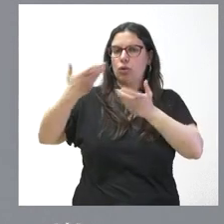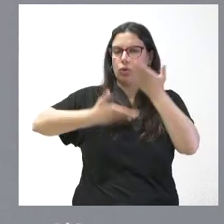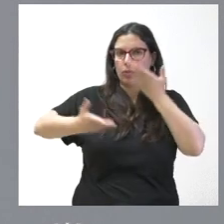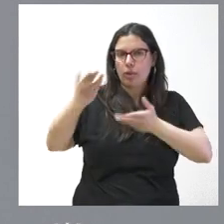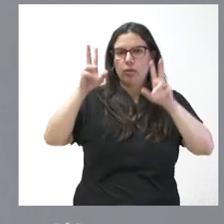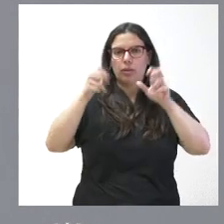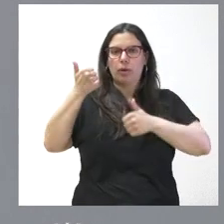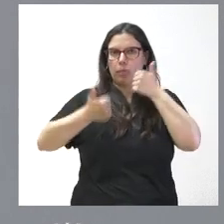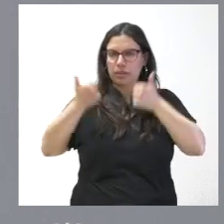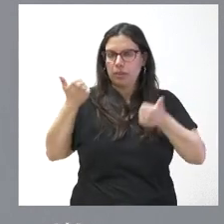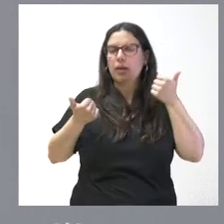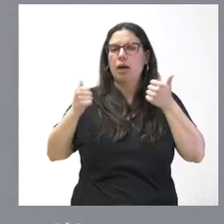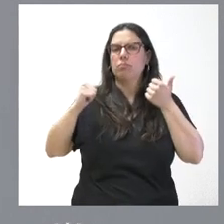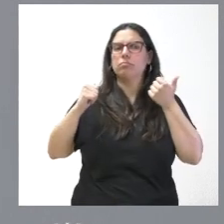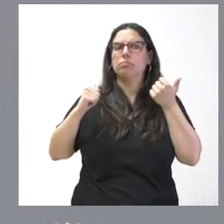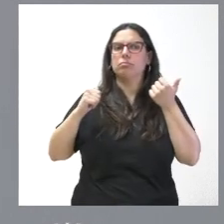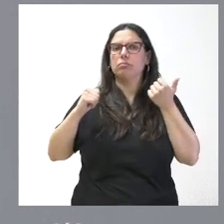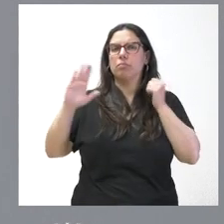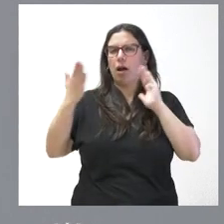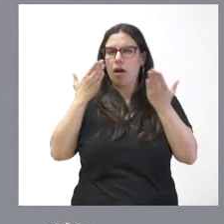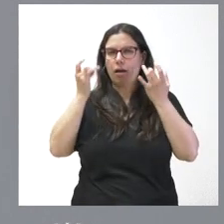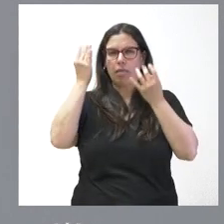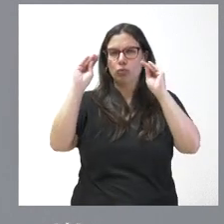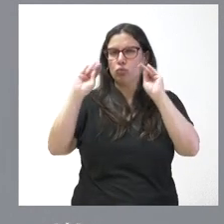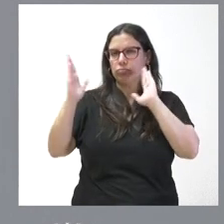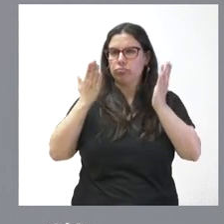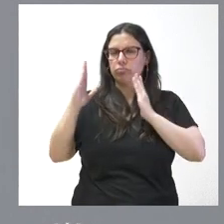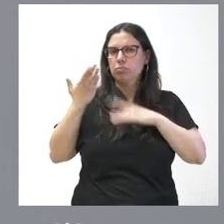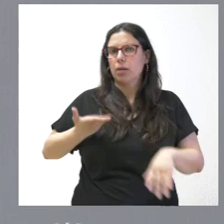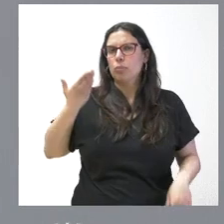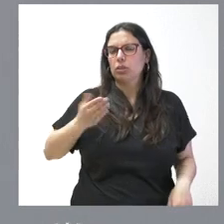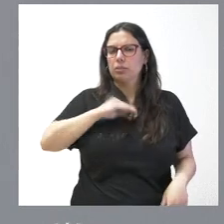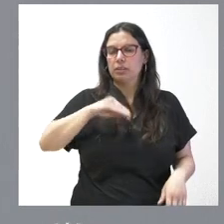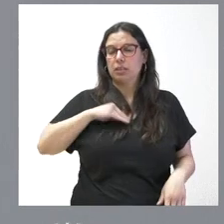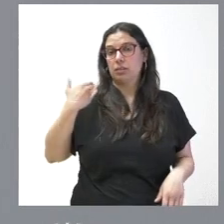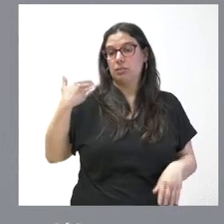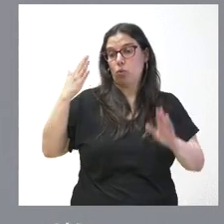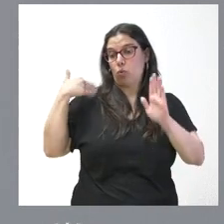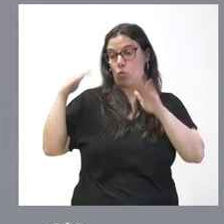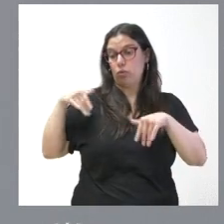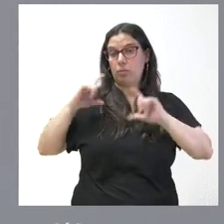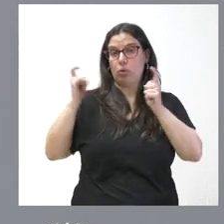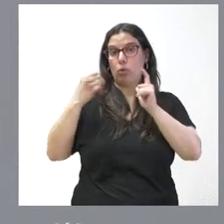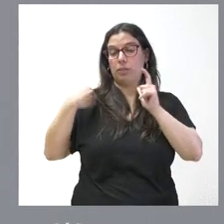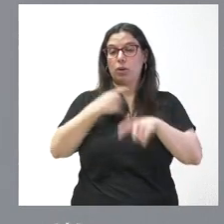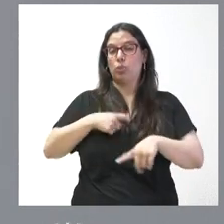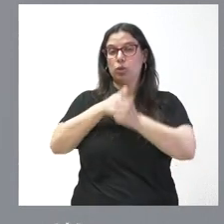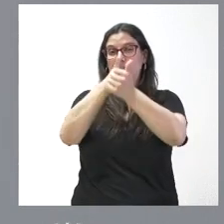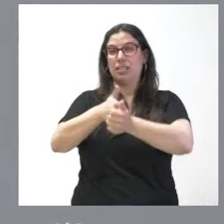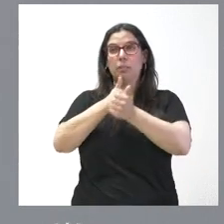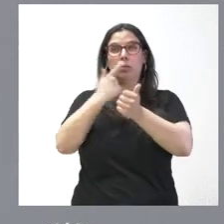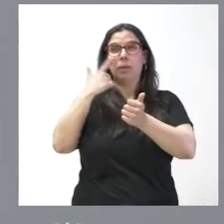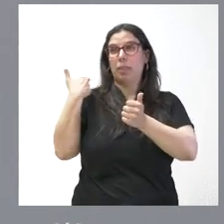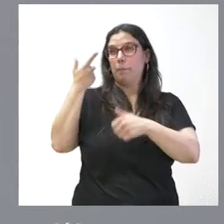competitividad y han hecho importantes aportaciones la última reunión de esta comisión de seguimiento fue además creo que el